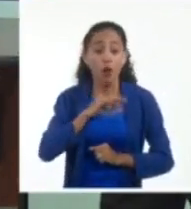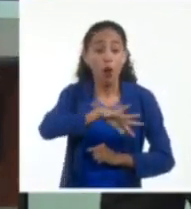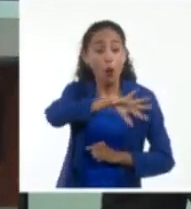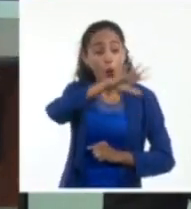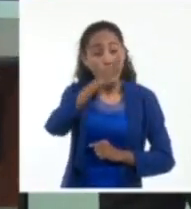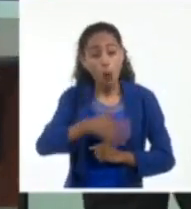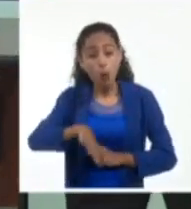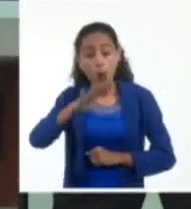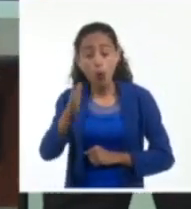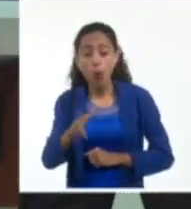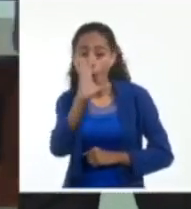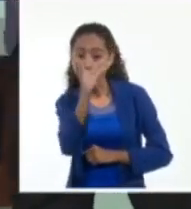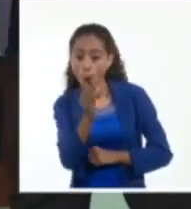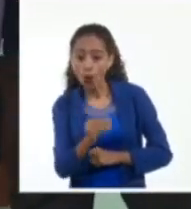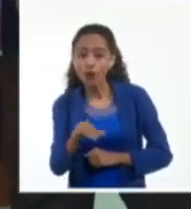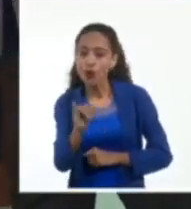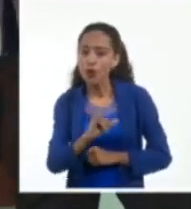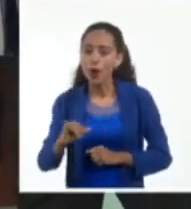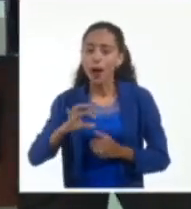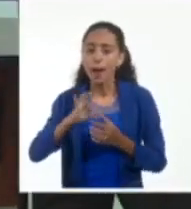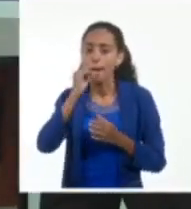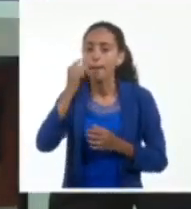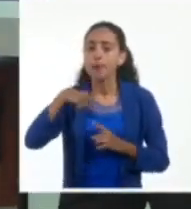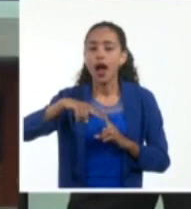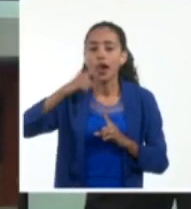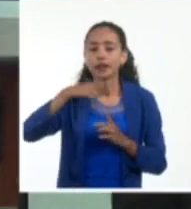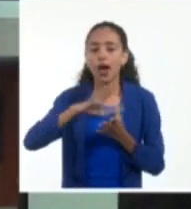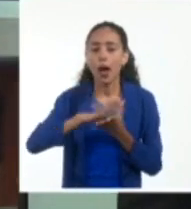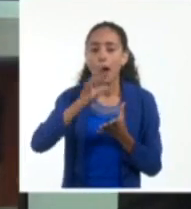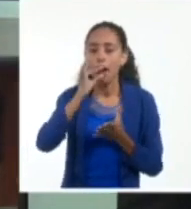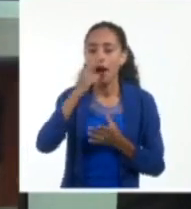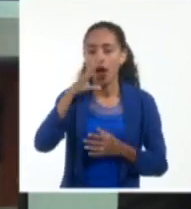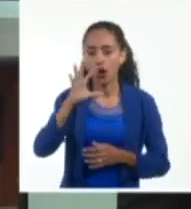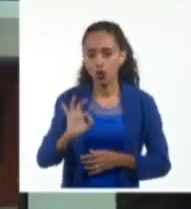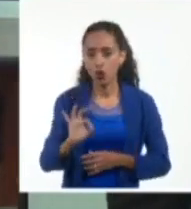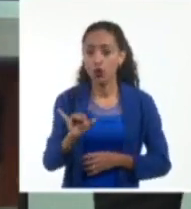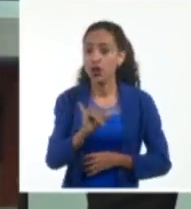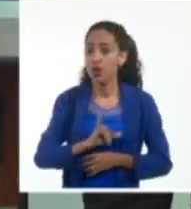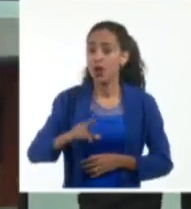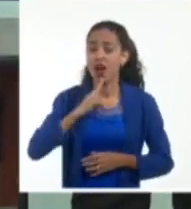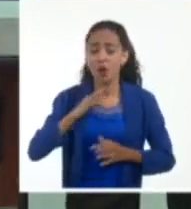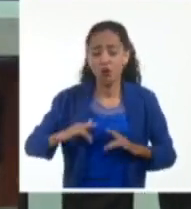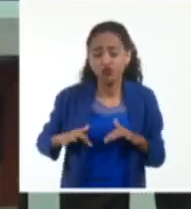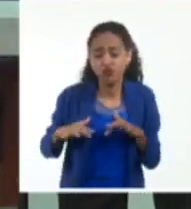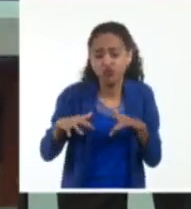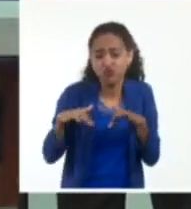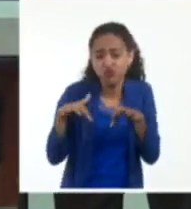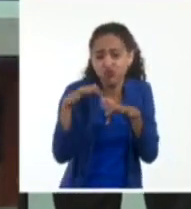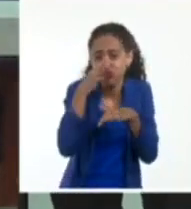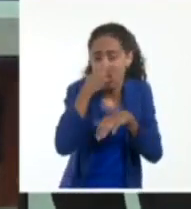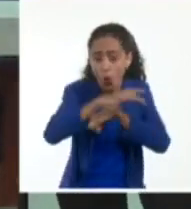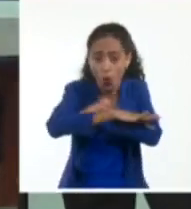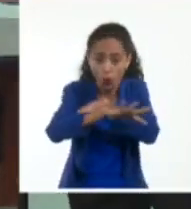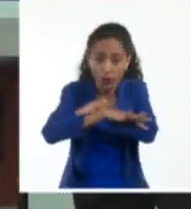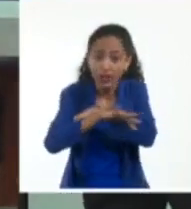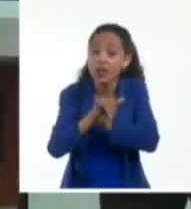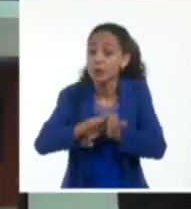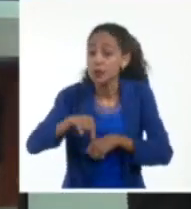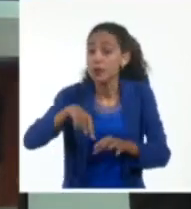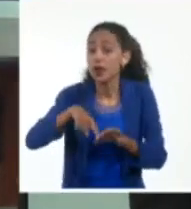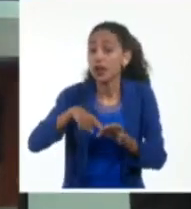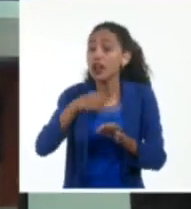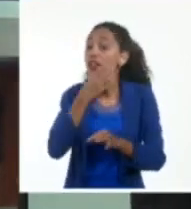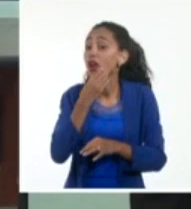Golfo de Batabano. Persistirán las inundaciones costeras moderadas y fuertes en el sur de la isla de la juventud